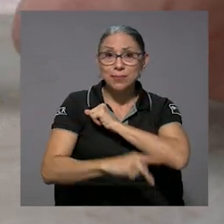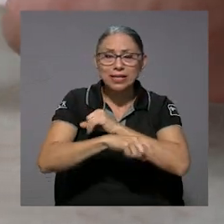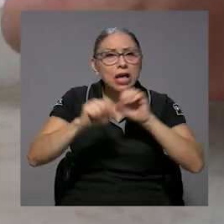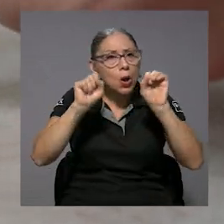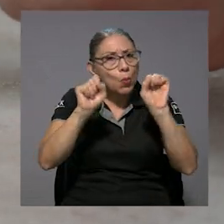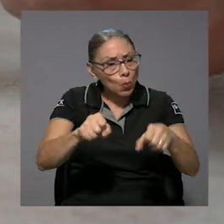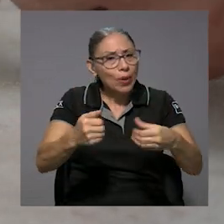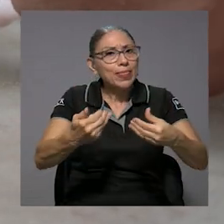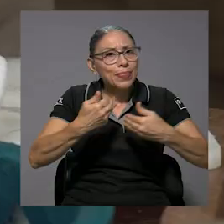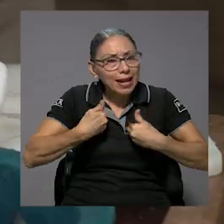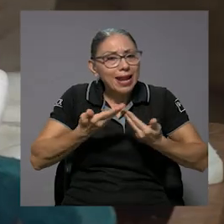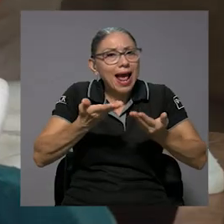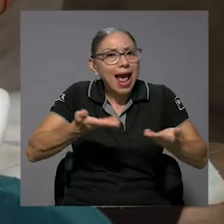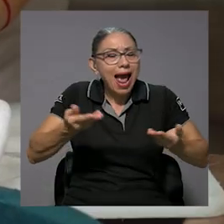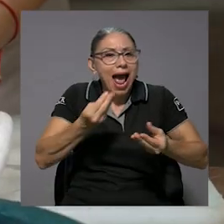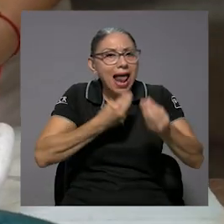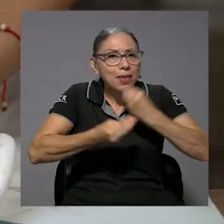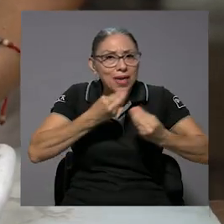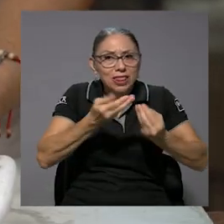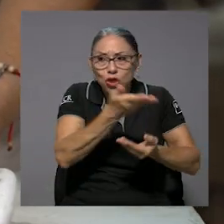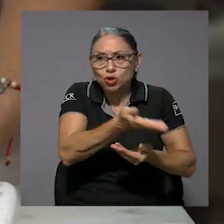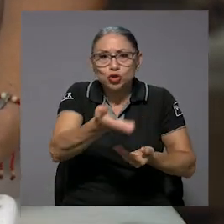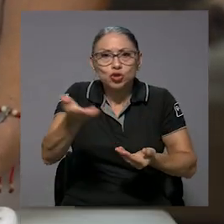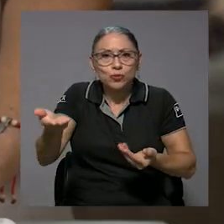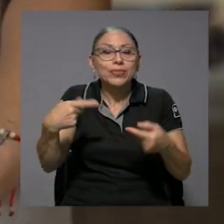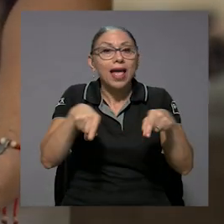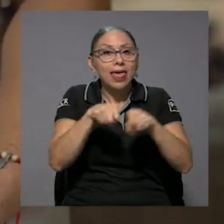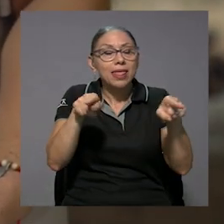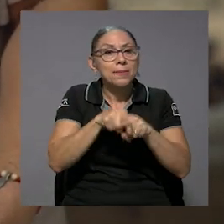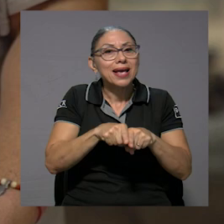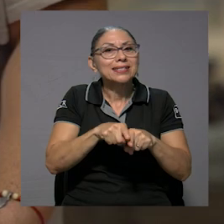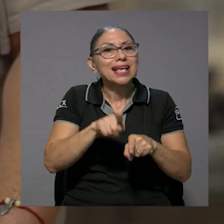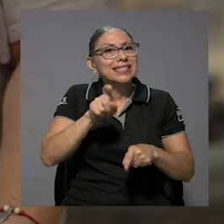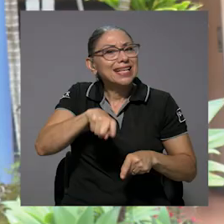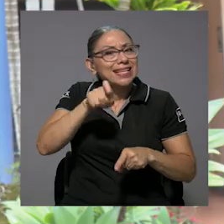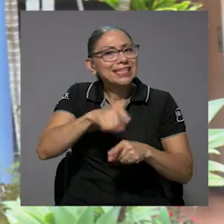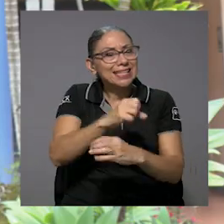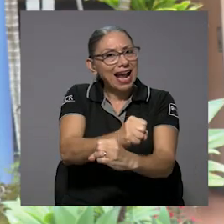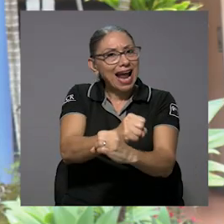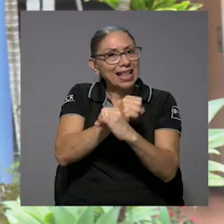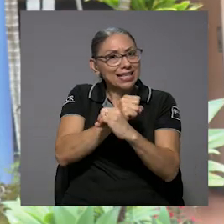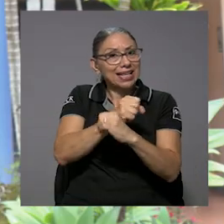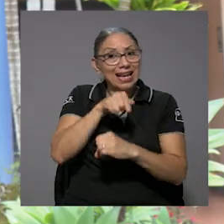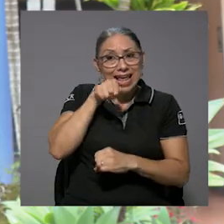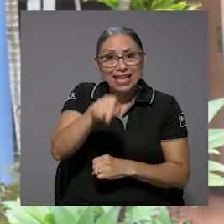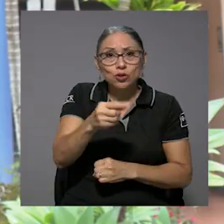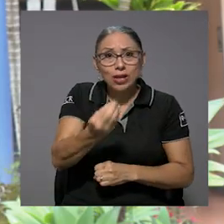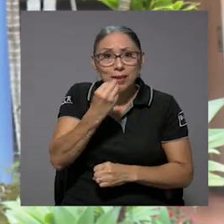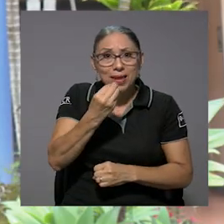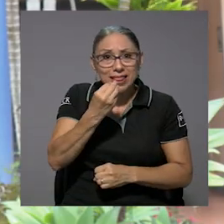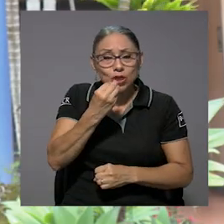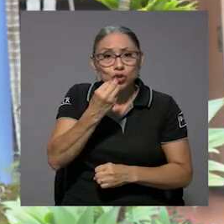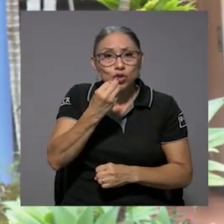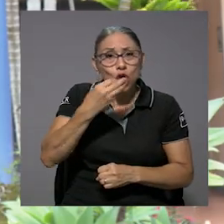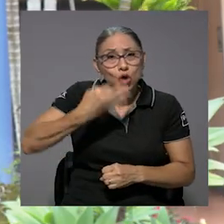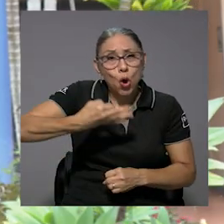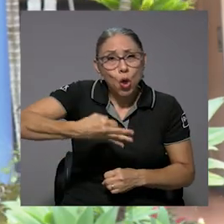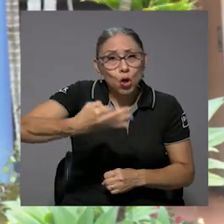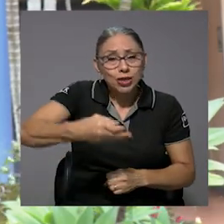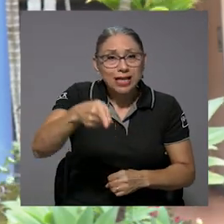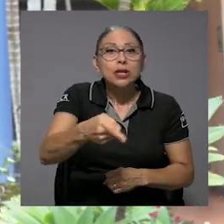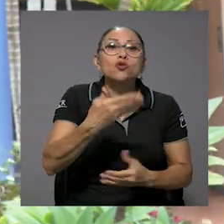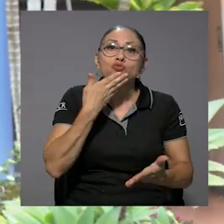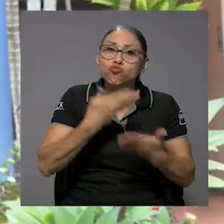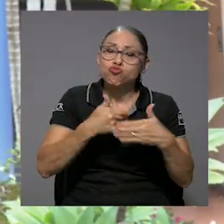país tengan acceso a estos alimentos. Además se requiere garantizar que esos alimentos que consumimos diariamente son